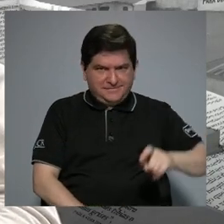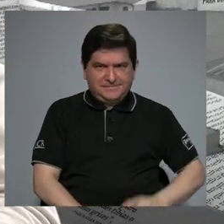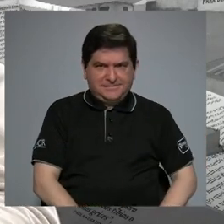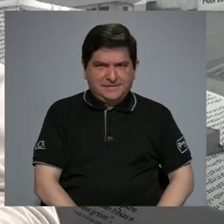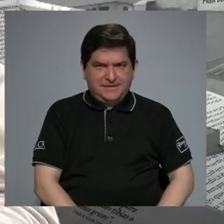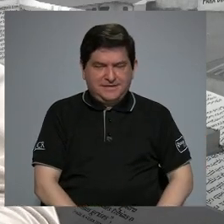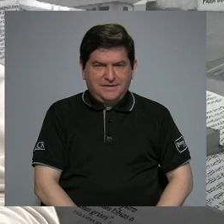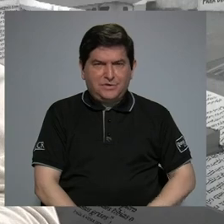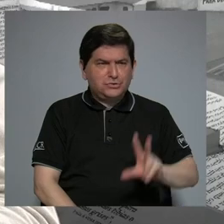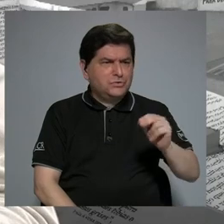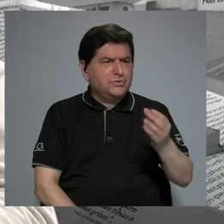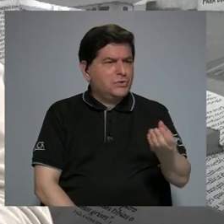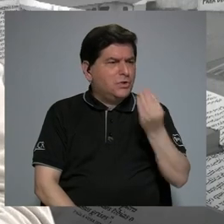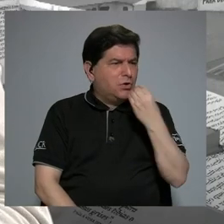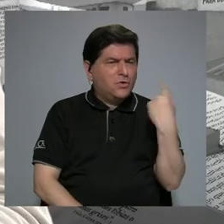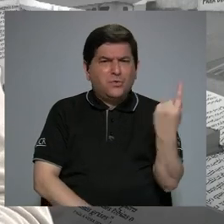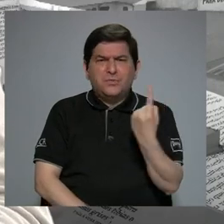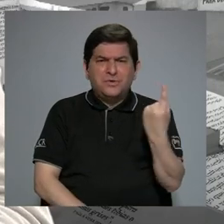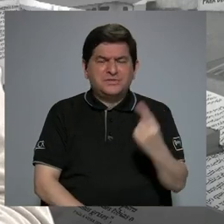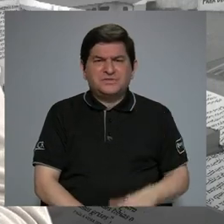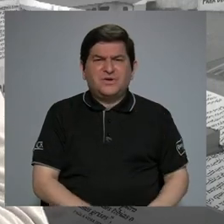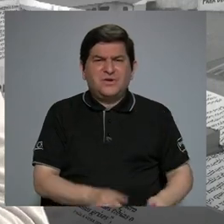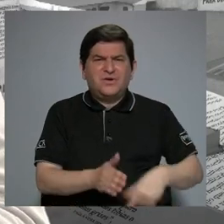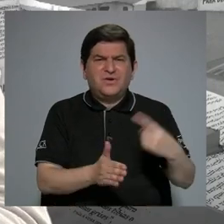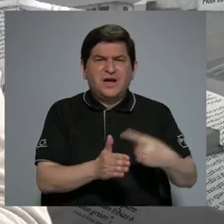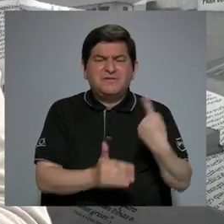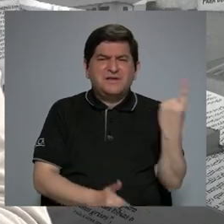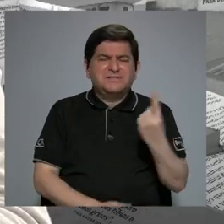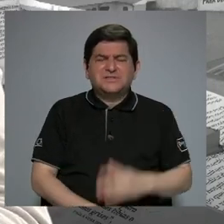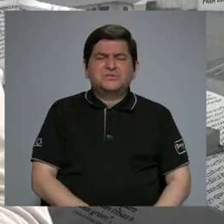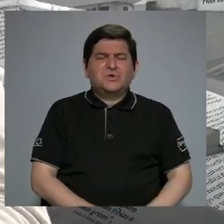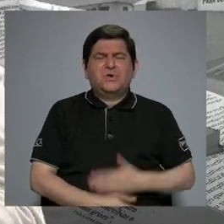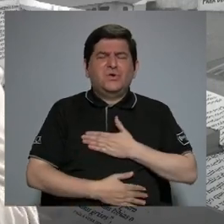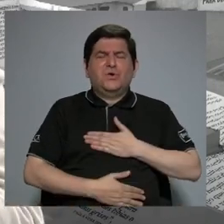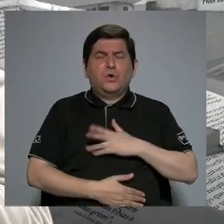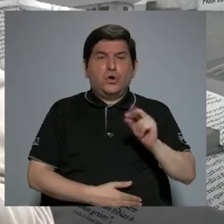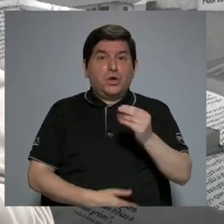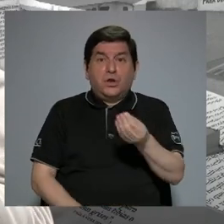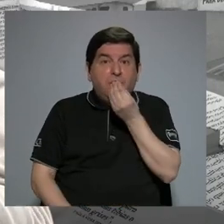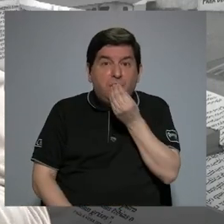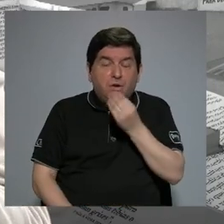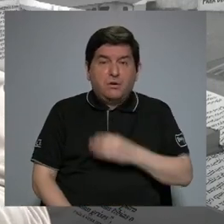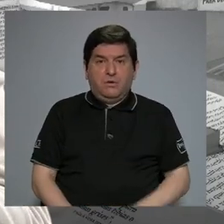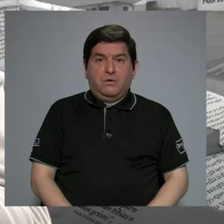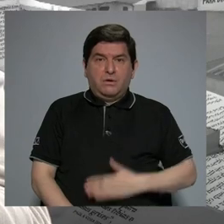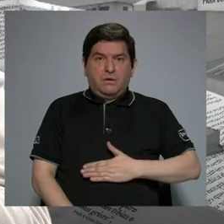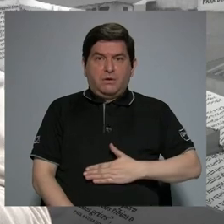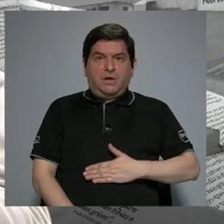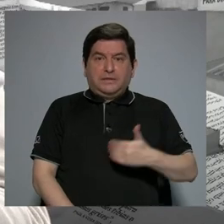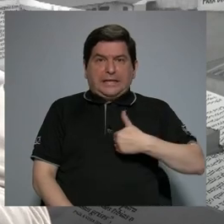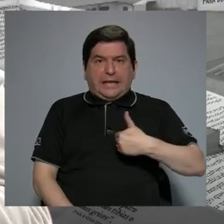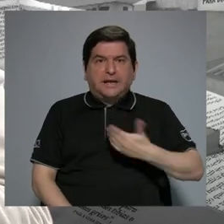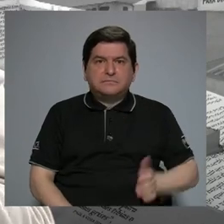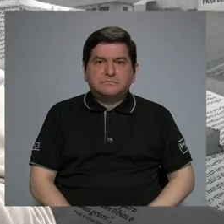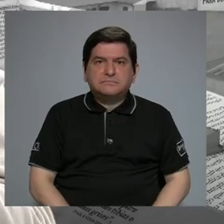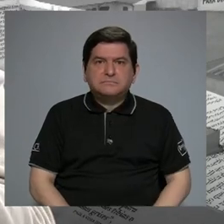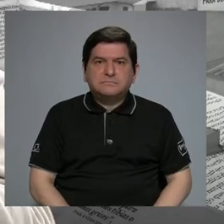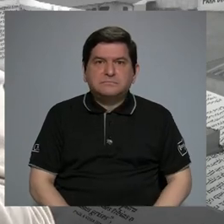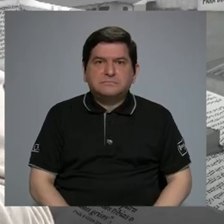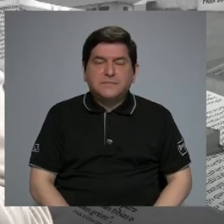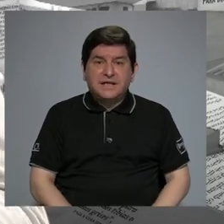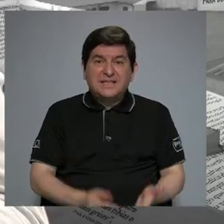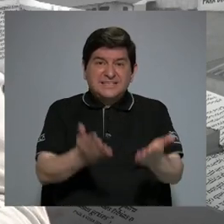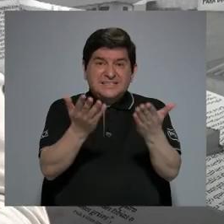no tenemos que comer solo, muchas veces comemos por placer y no por hambre. Pero bueno, más allá de eso, cuando